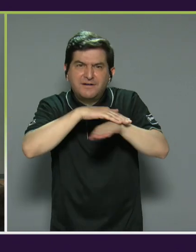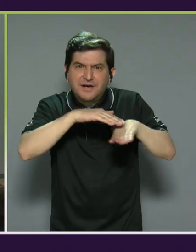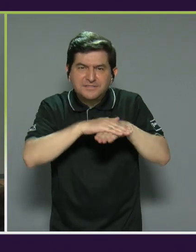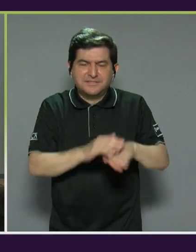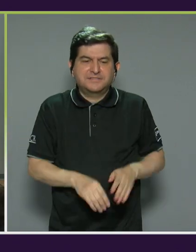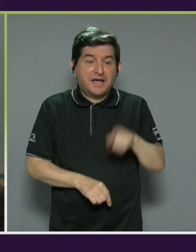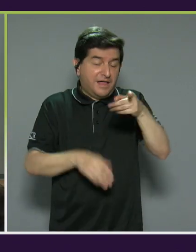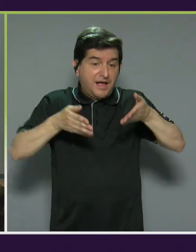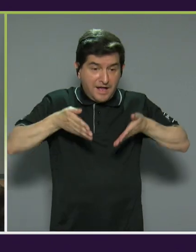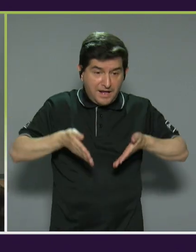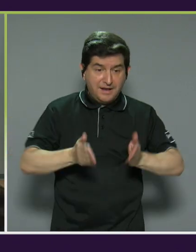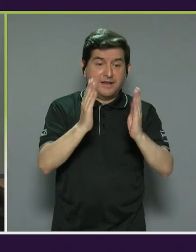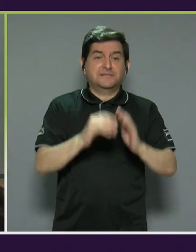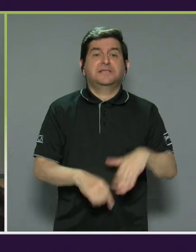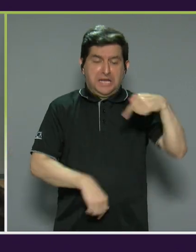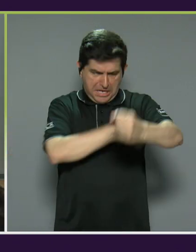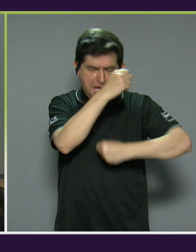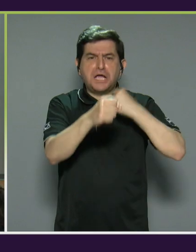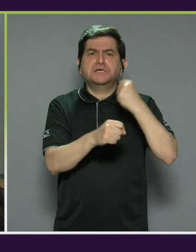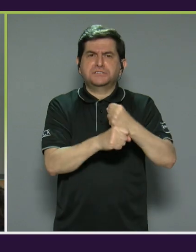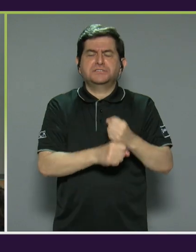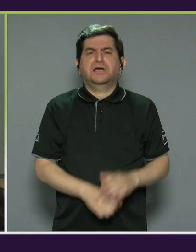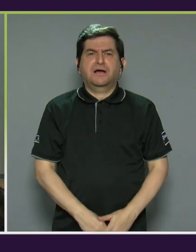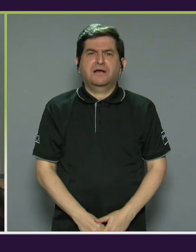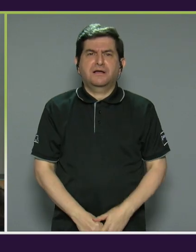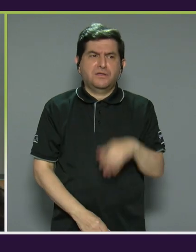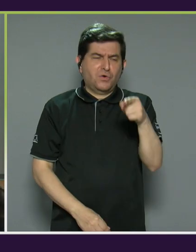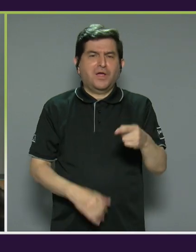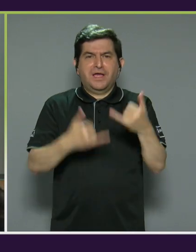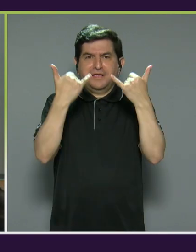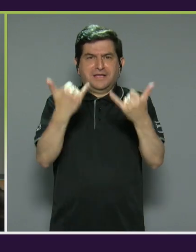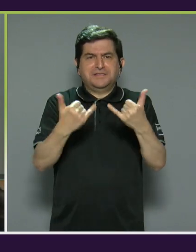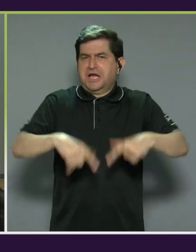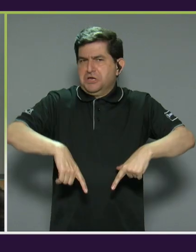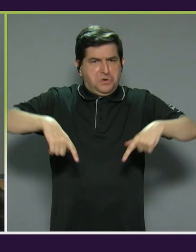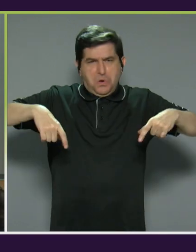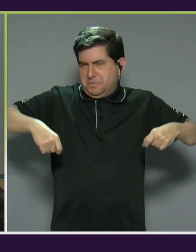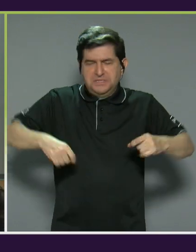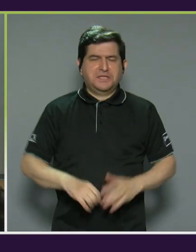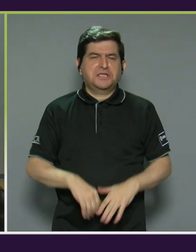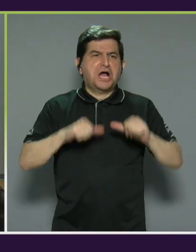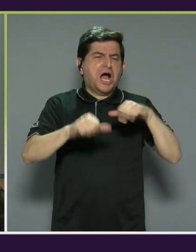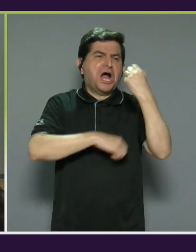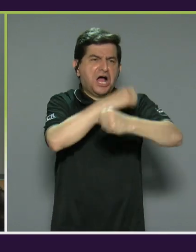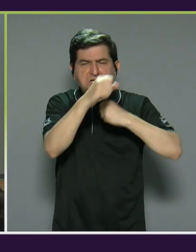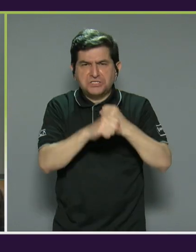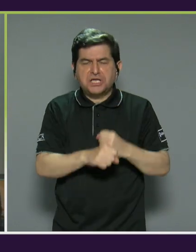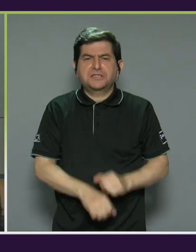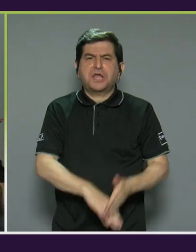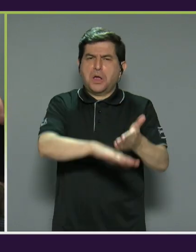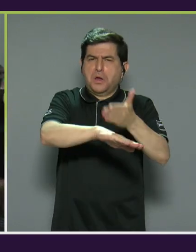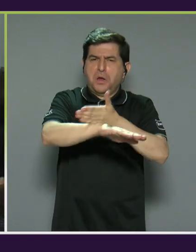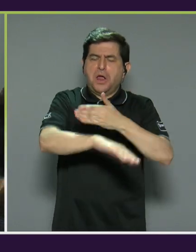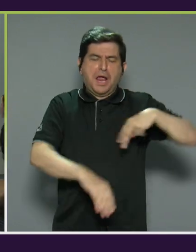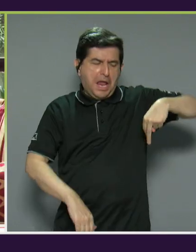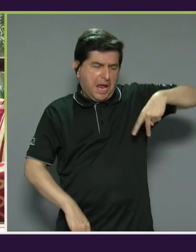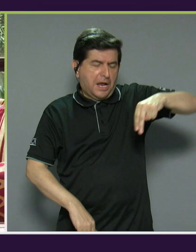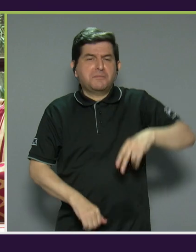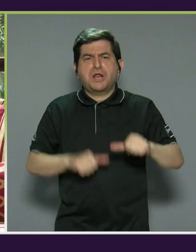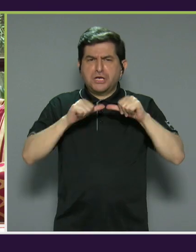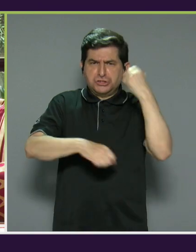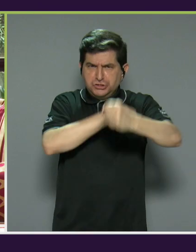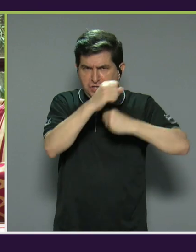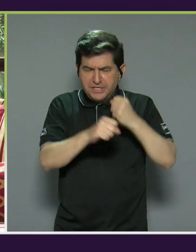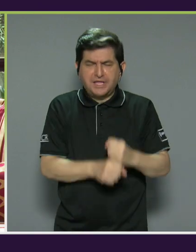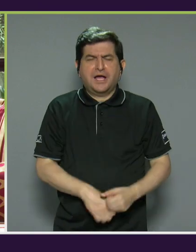cuando ella nació. Este año voy a dejar las mantillas, este año vamos a mejorar el caminar, este año